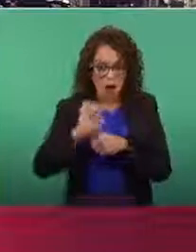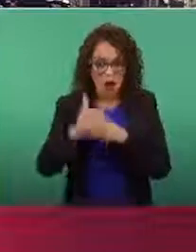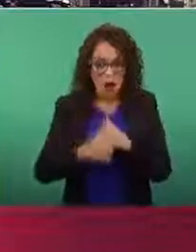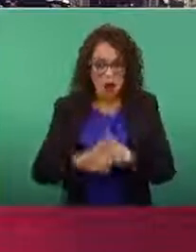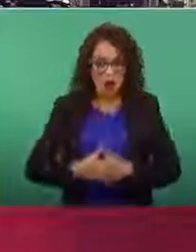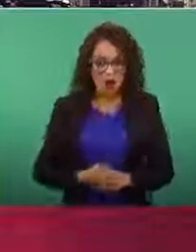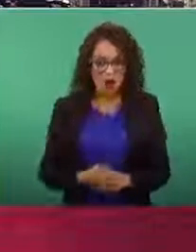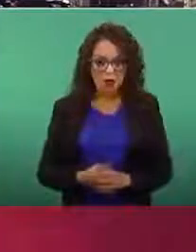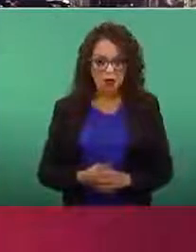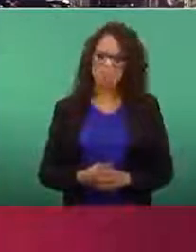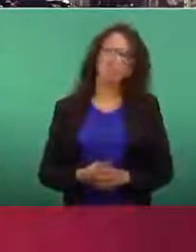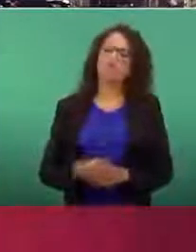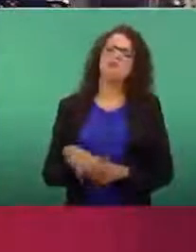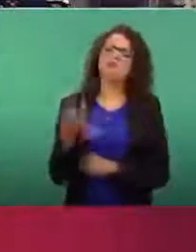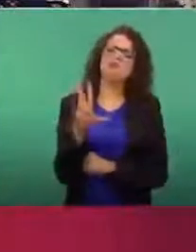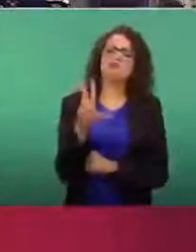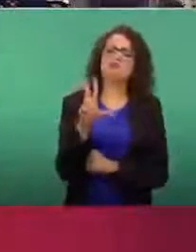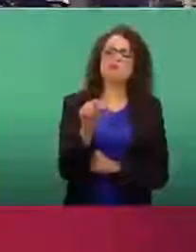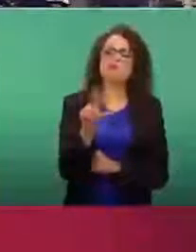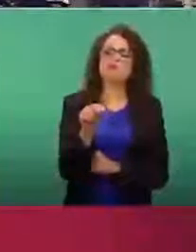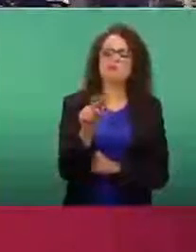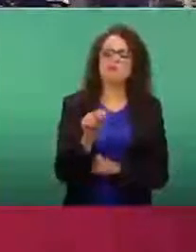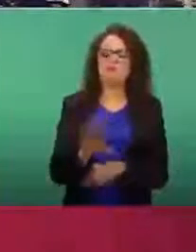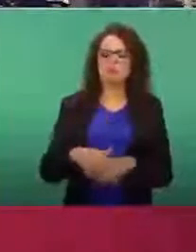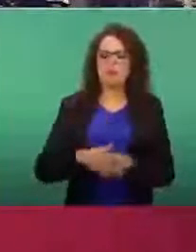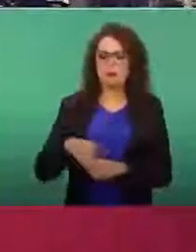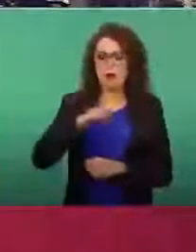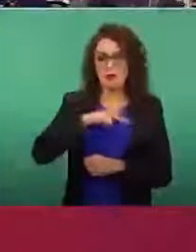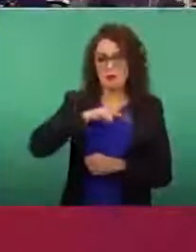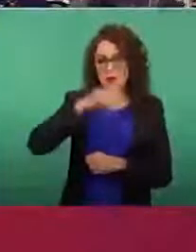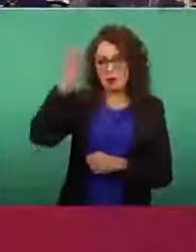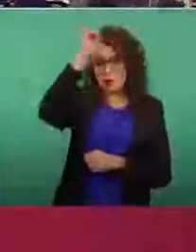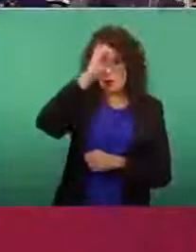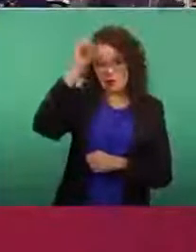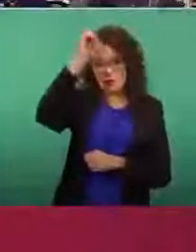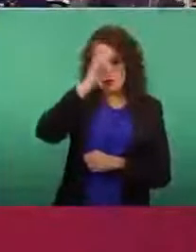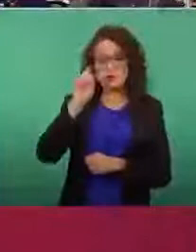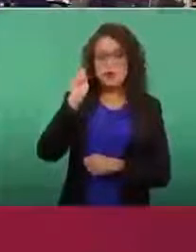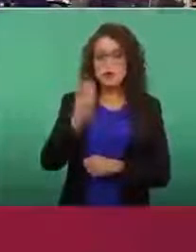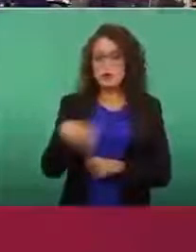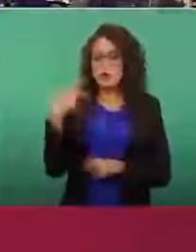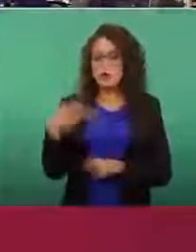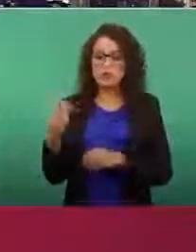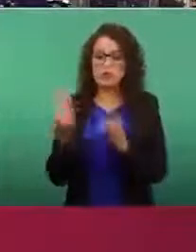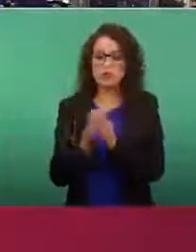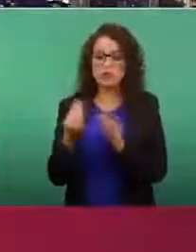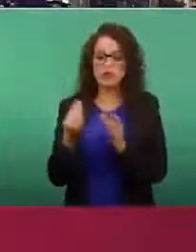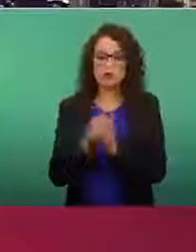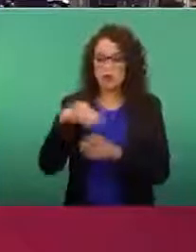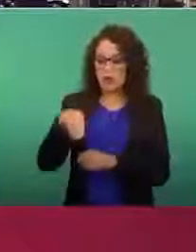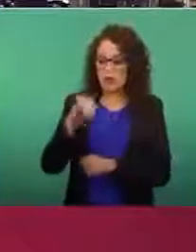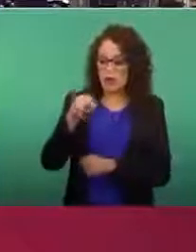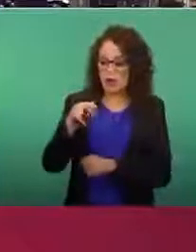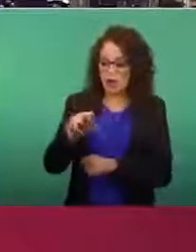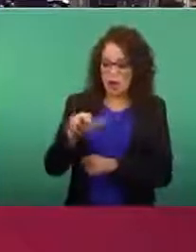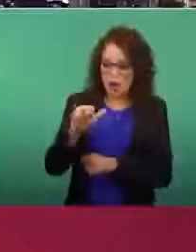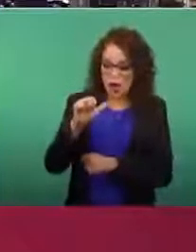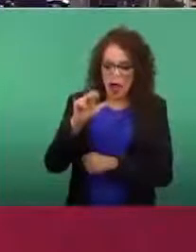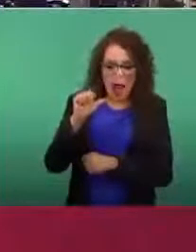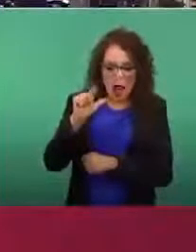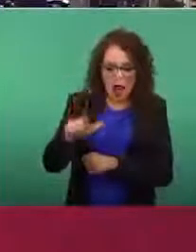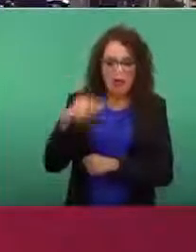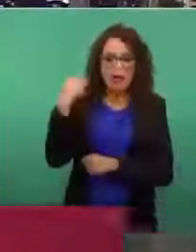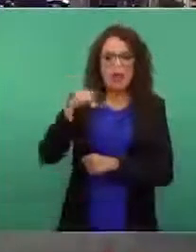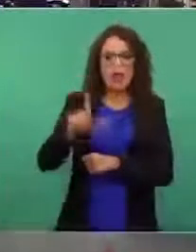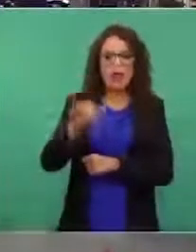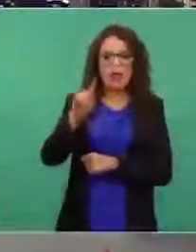El litio es un mineral estratégico que debe de